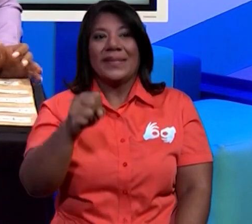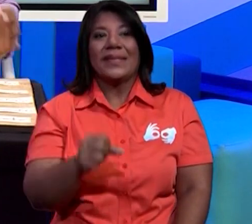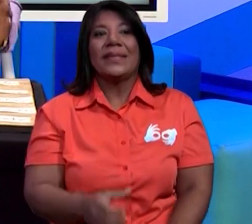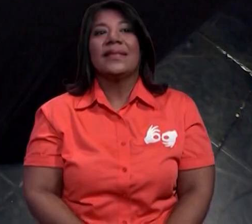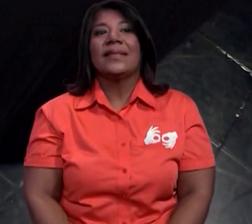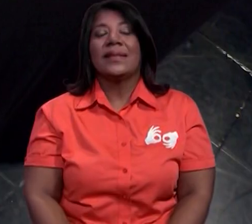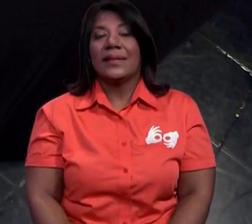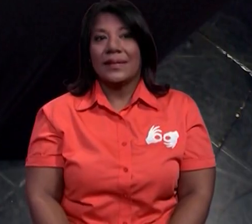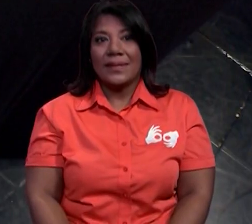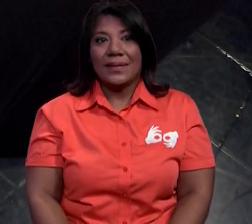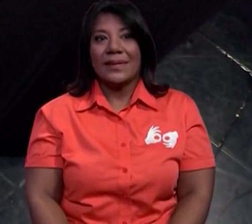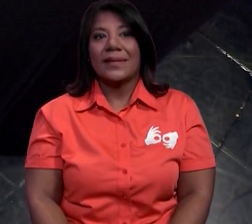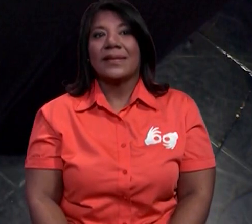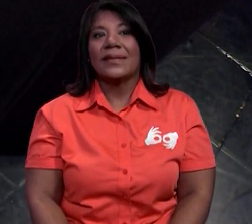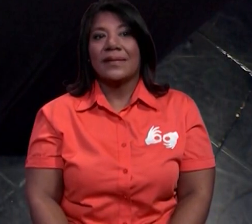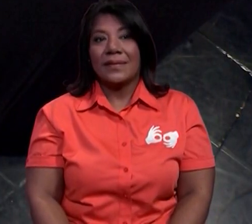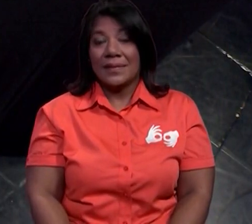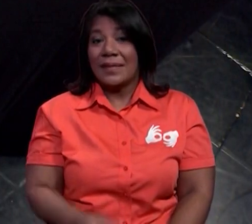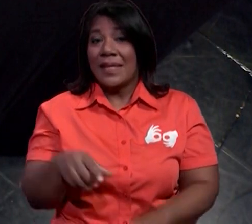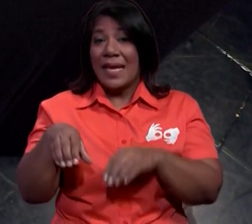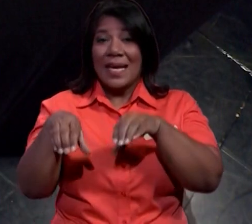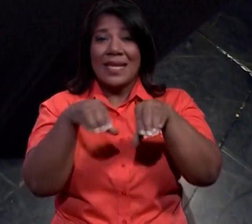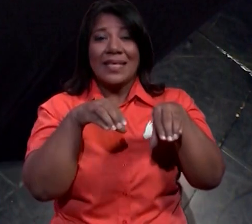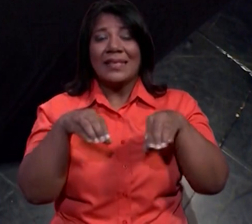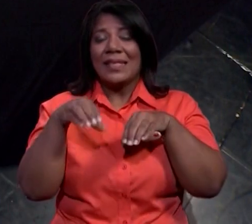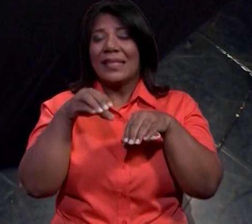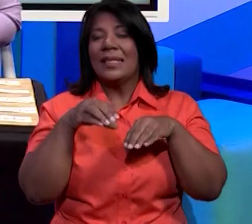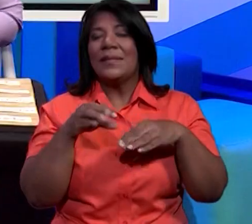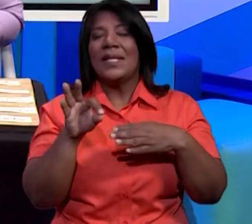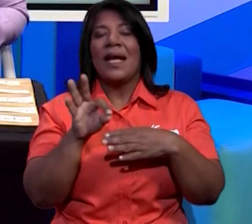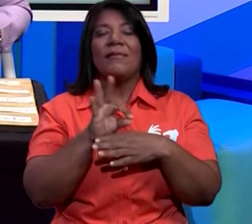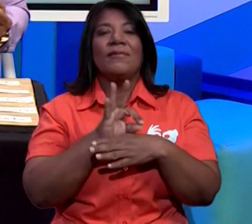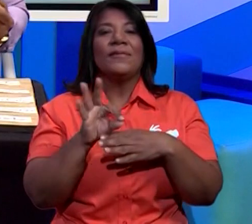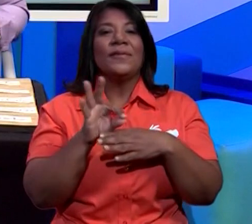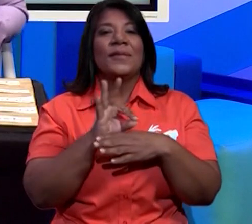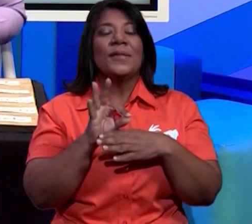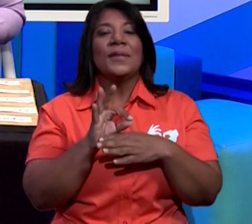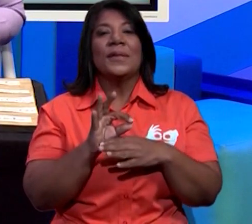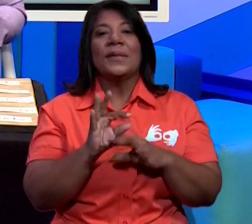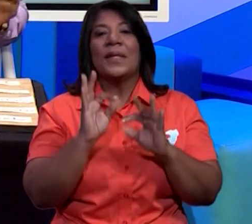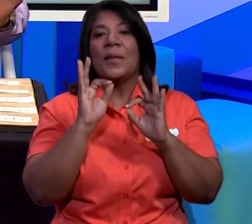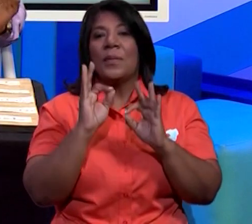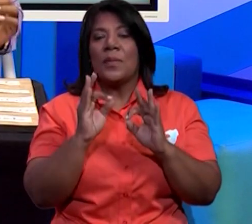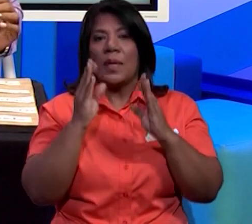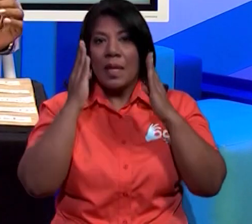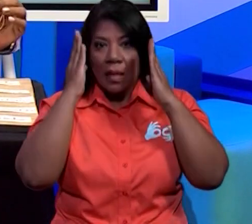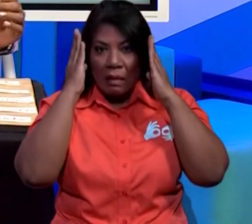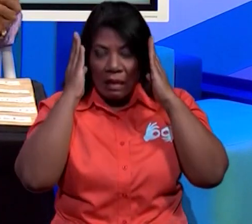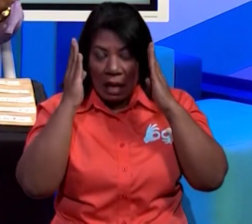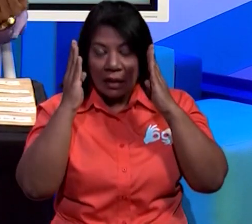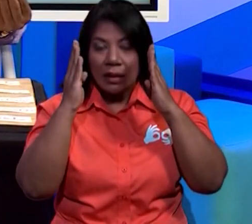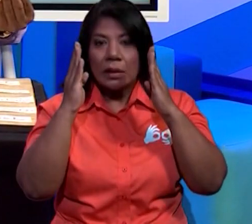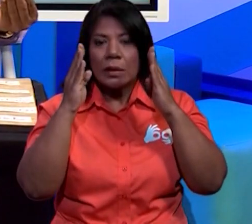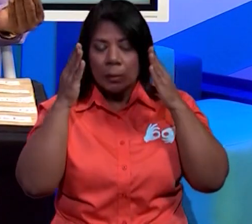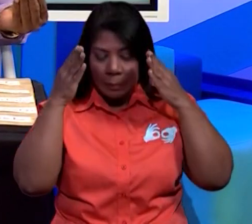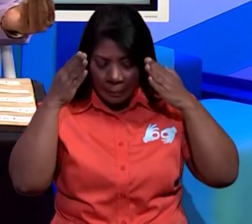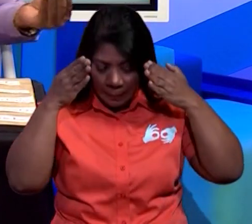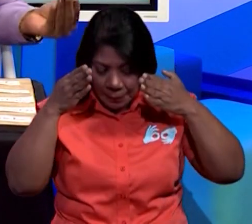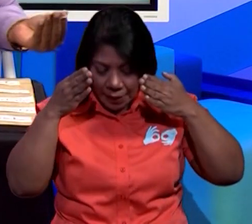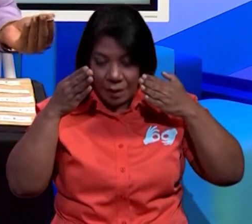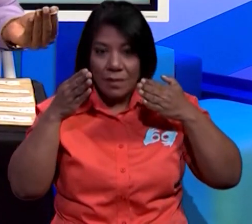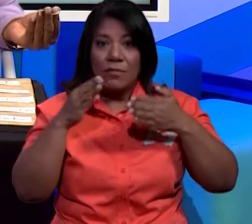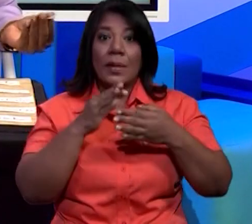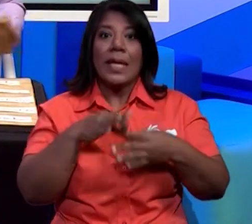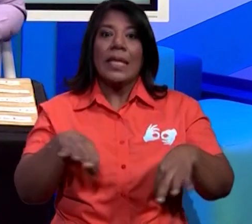Al realizar este tipo de actividades, sabes padres de familia, tú trabajas la atención, la concentración fundamental para